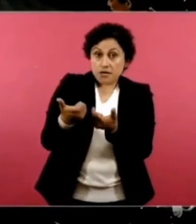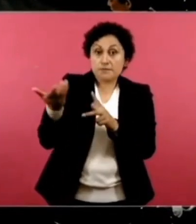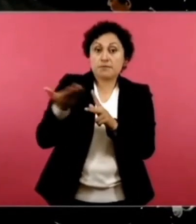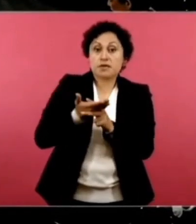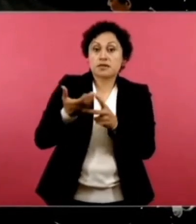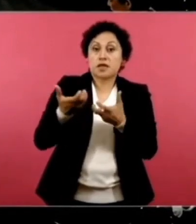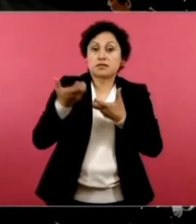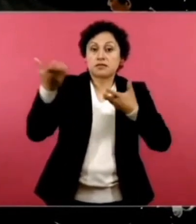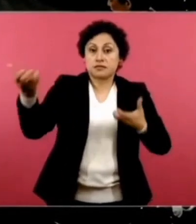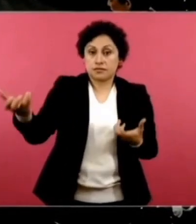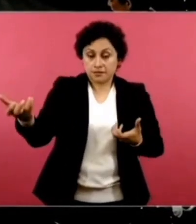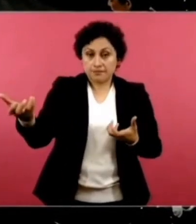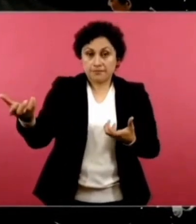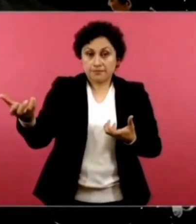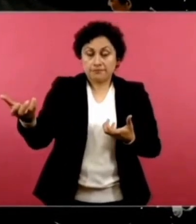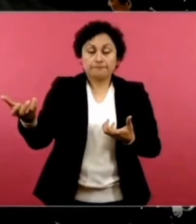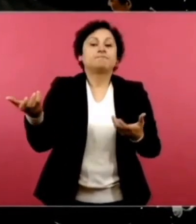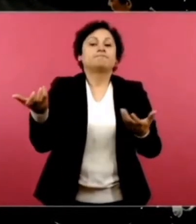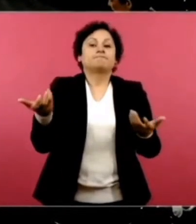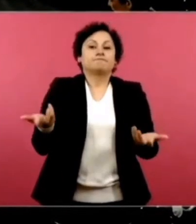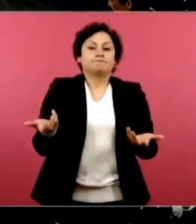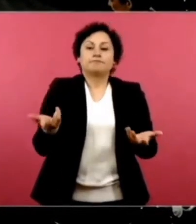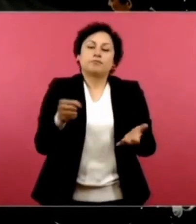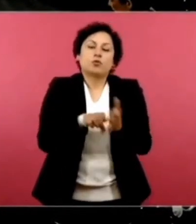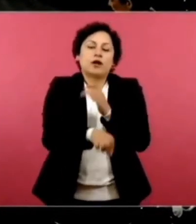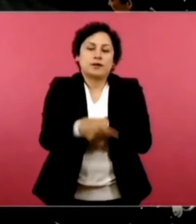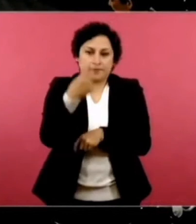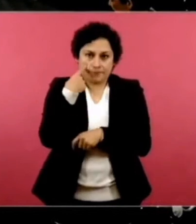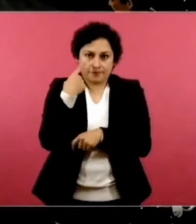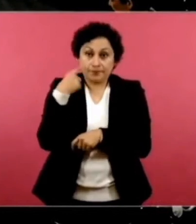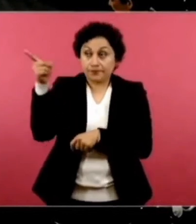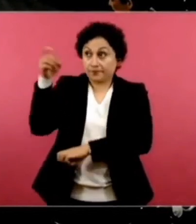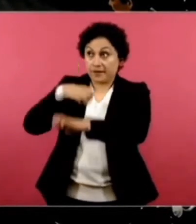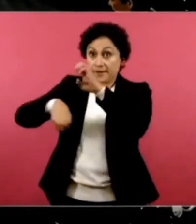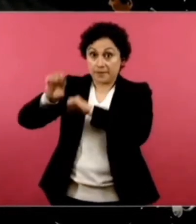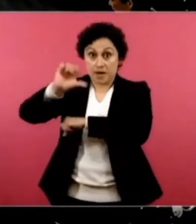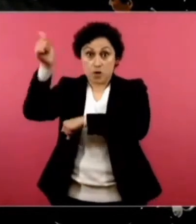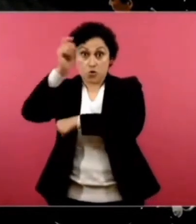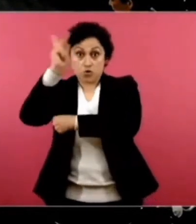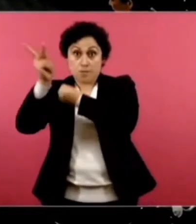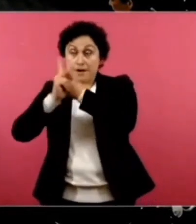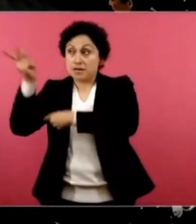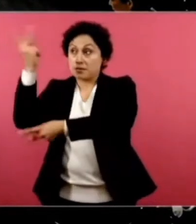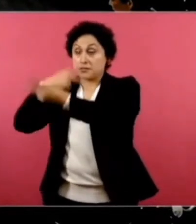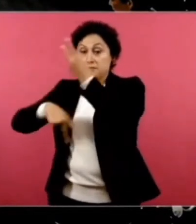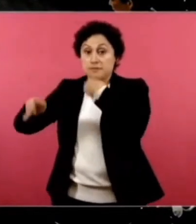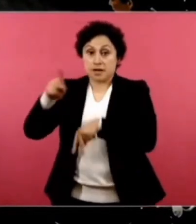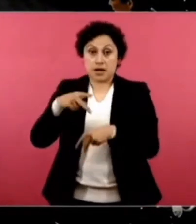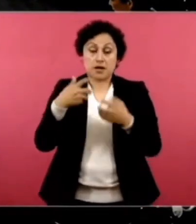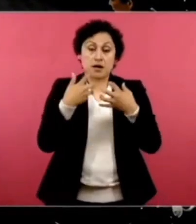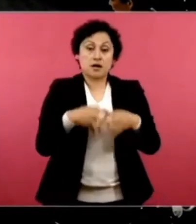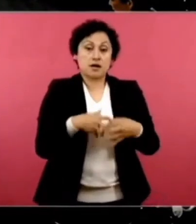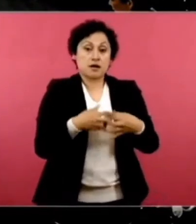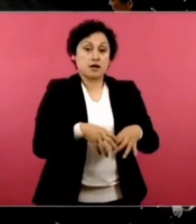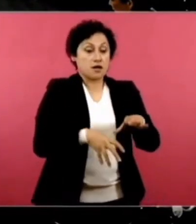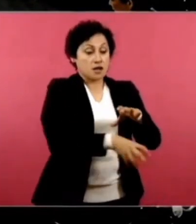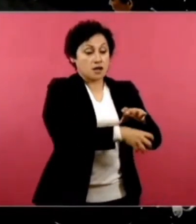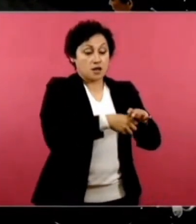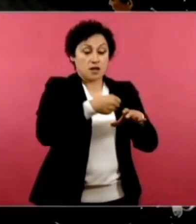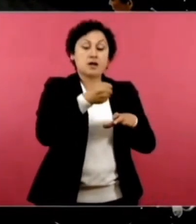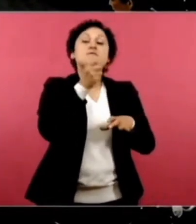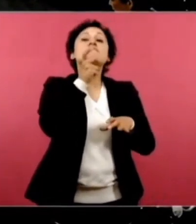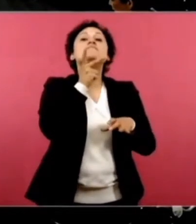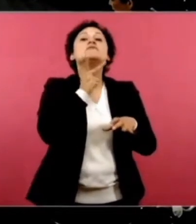es decir, se extrae el petróleo, se descuentan los costos